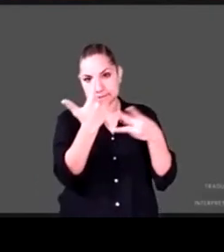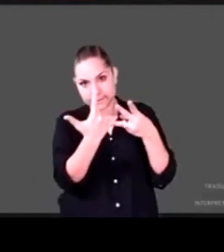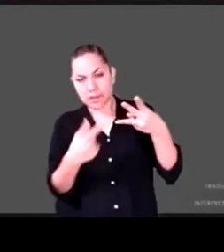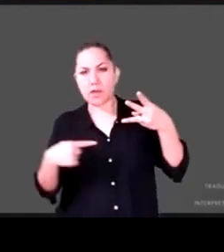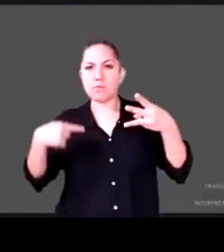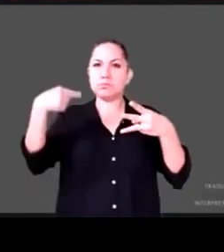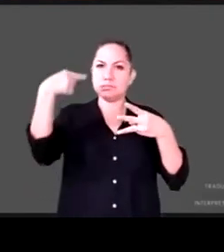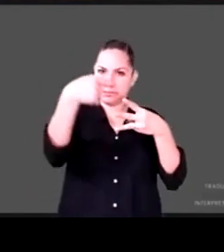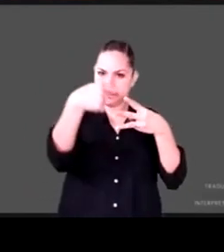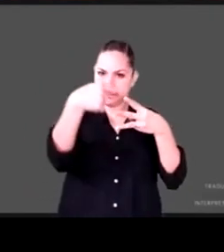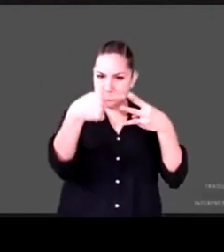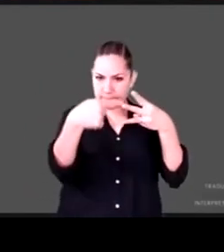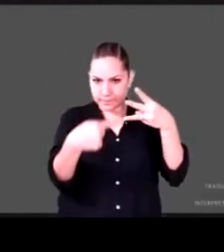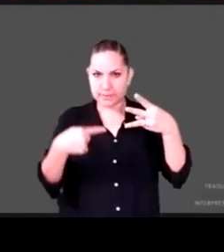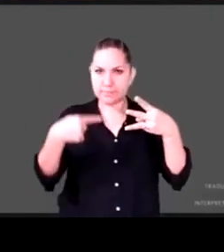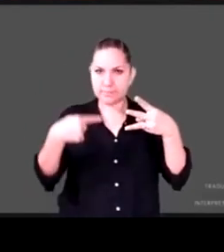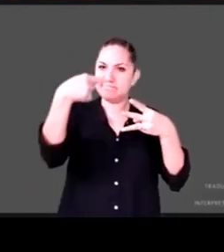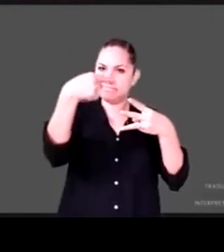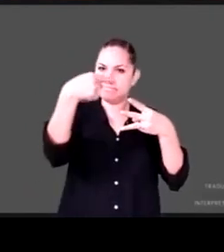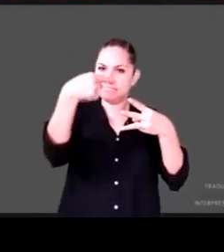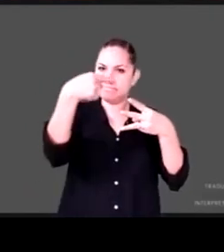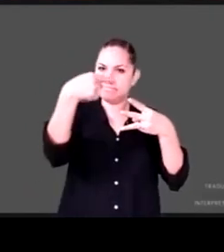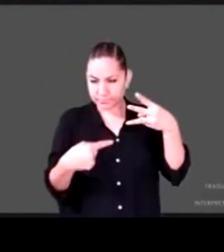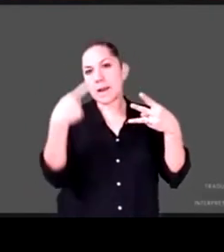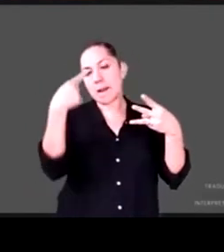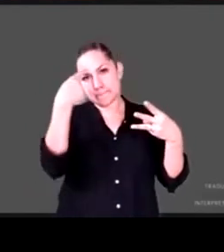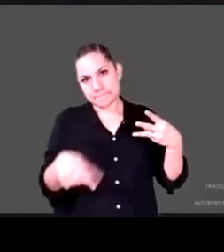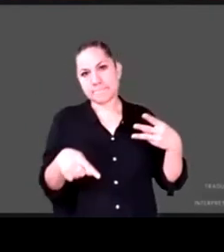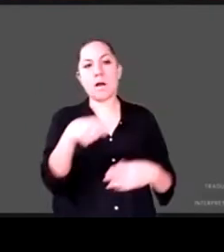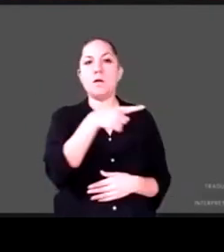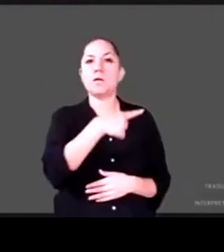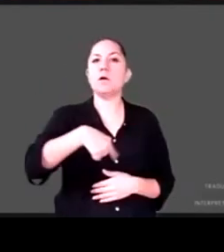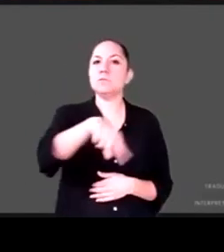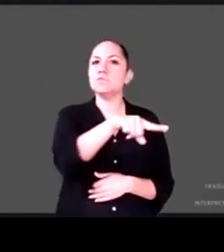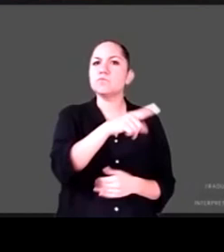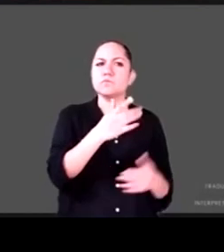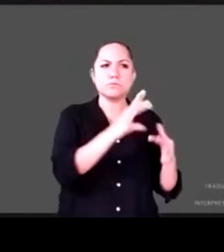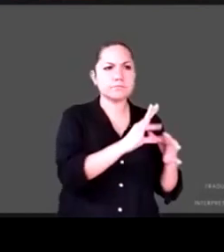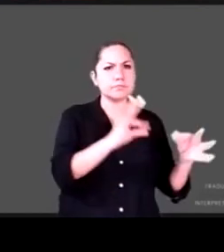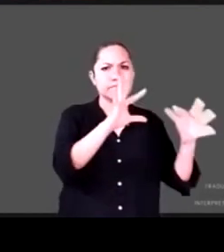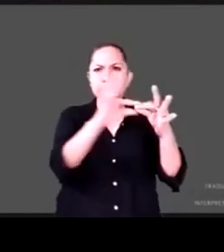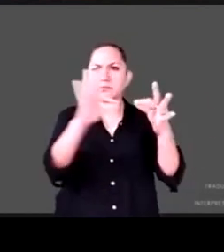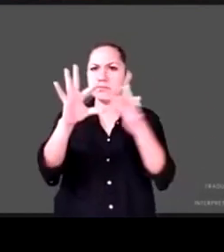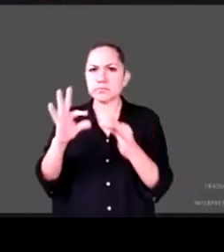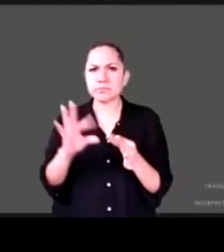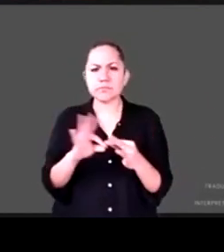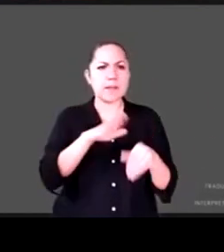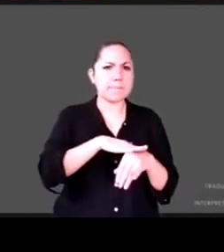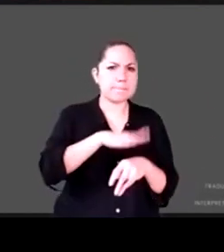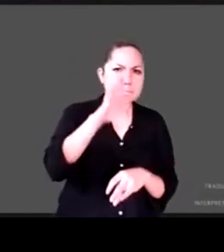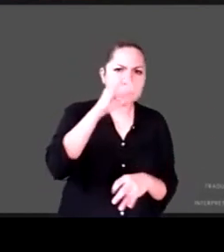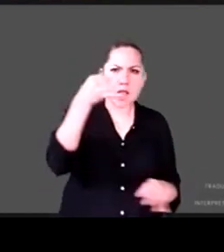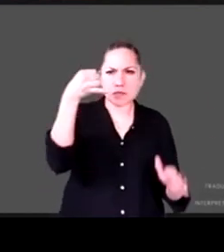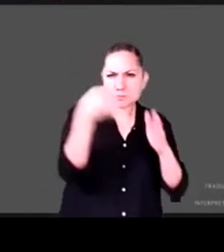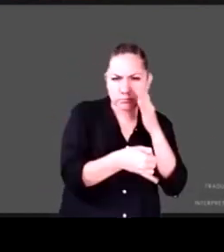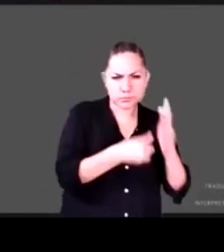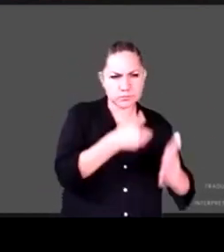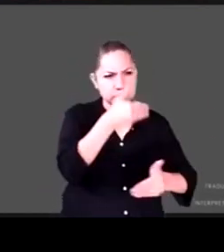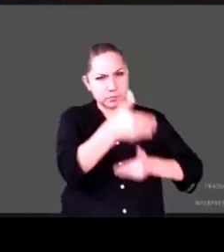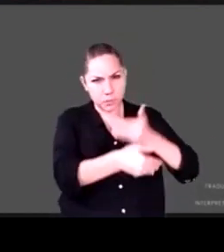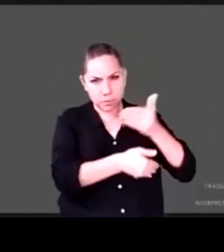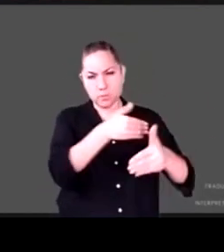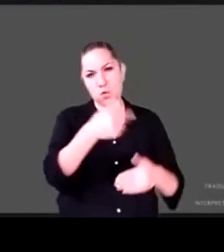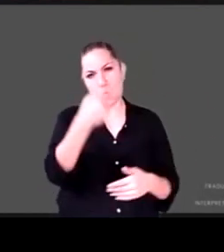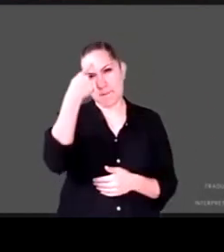justamente para abordar con mayor foco o detenimiento algunos de los temas expuestos